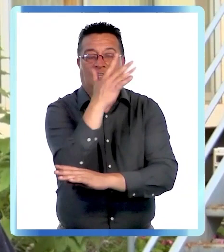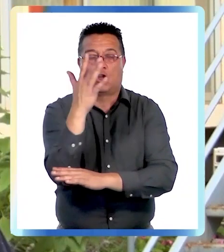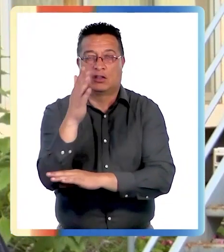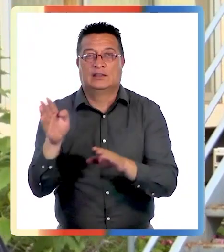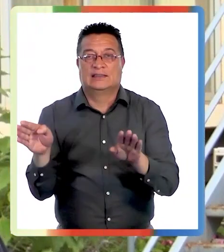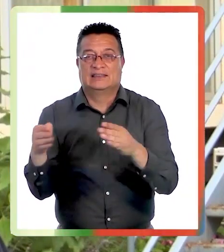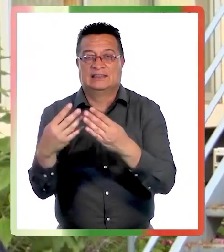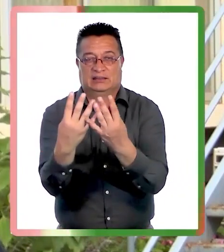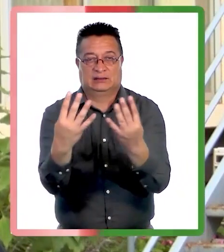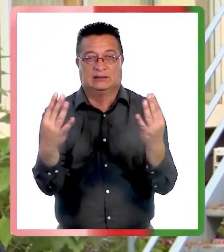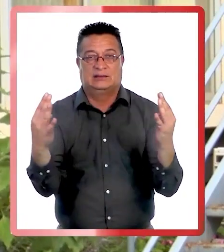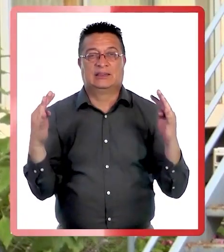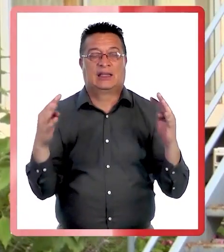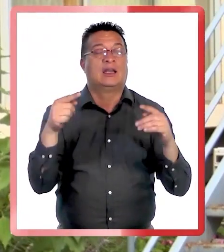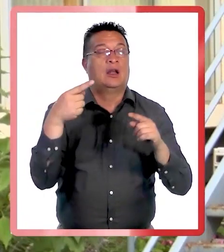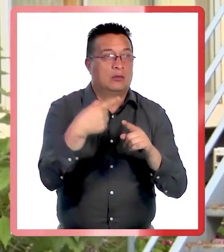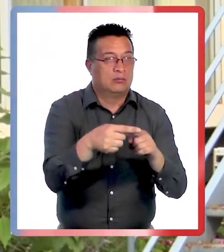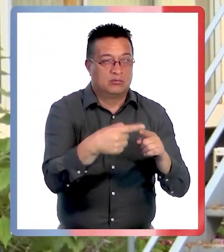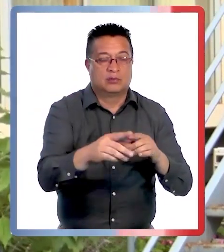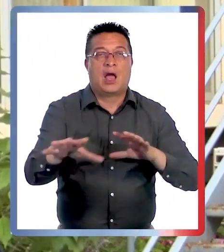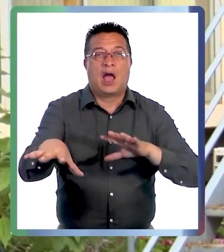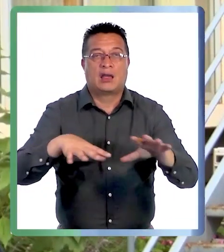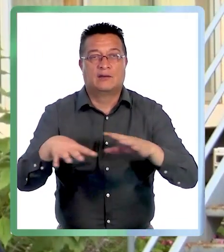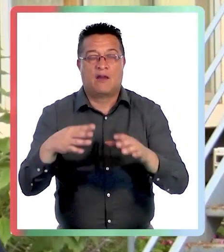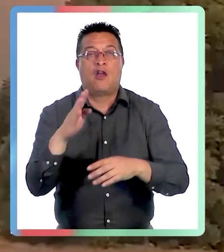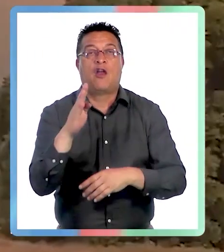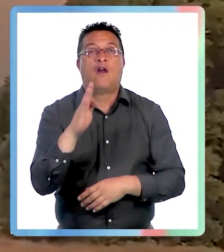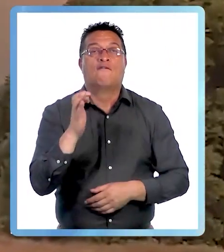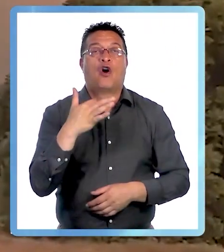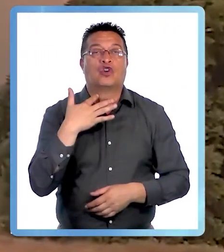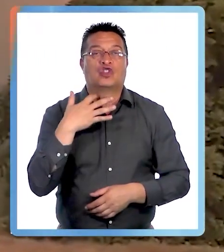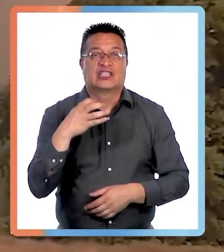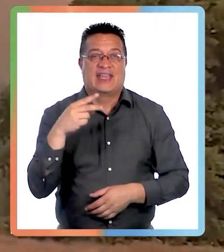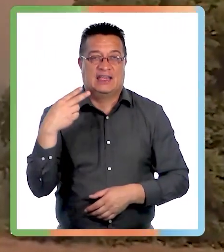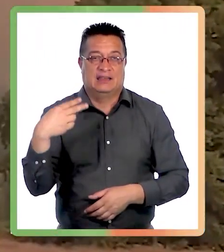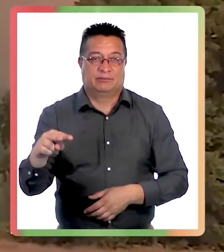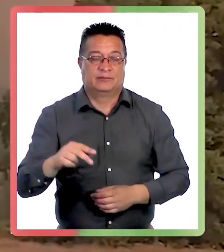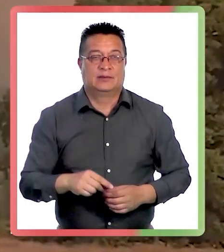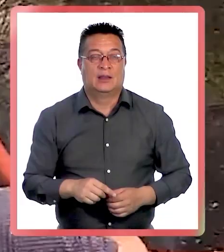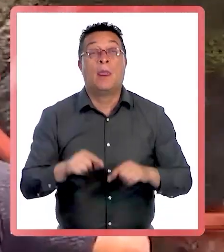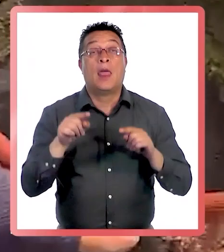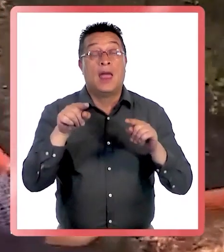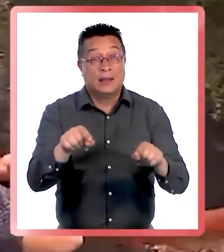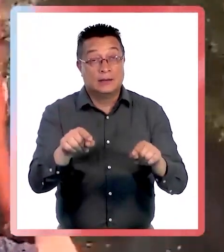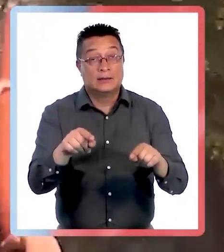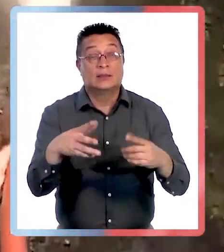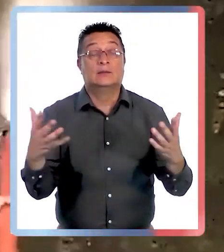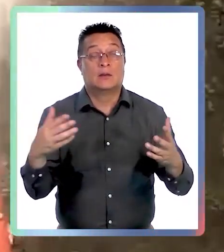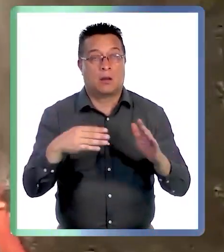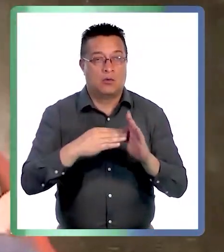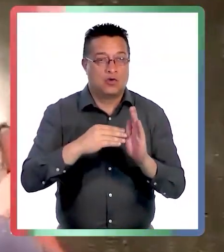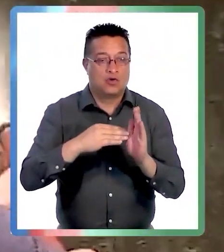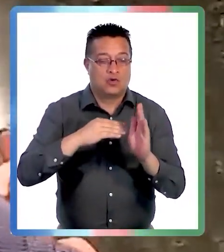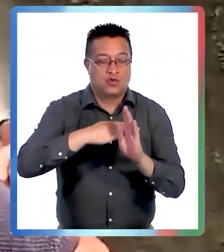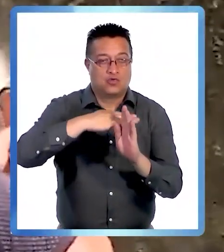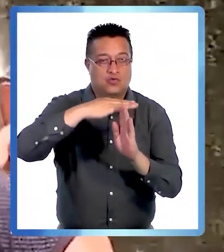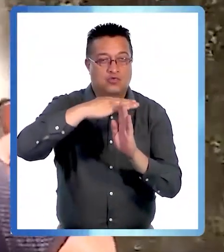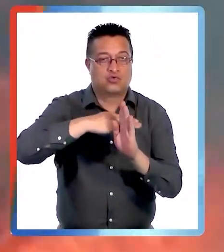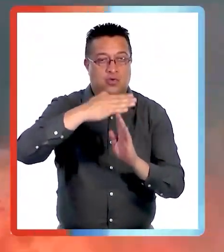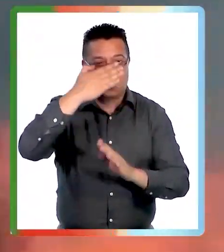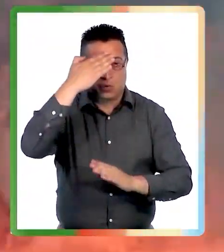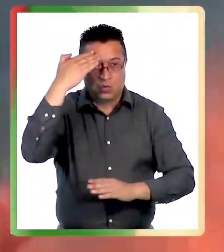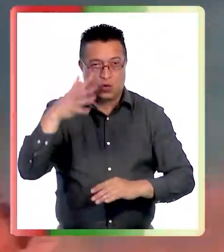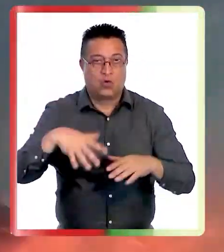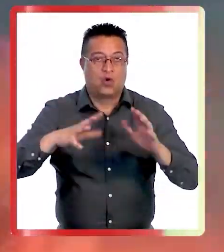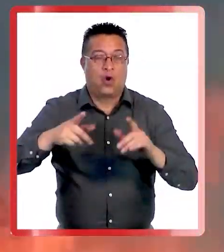cierres perimetrales, distintas actividades asociadas a bosque nativo. El impacto que ha generado el aumento de las temperaturas causada por el